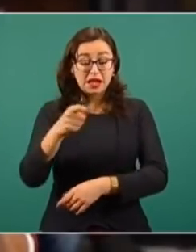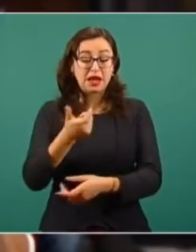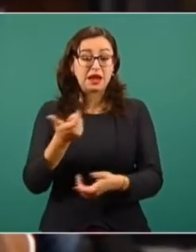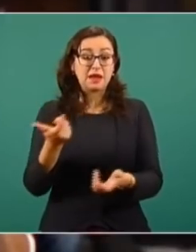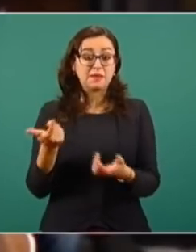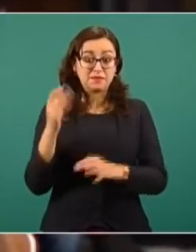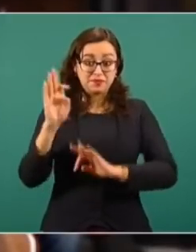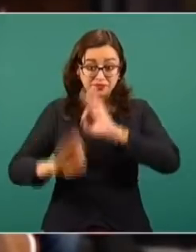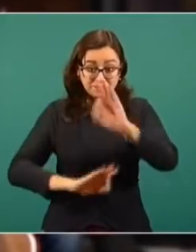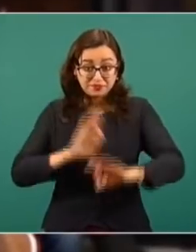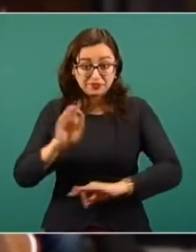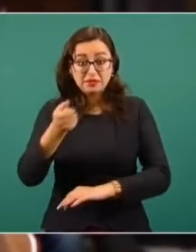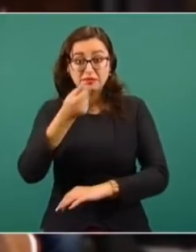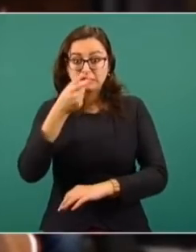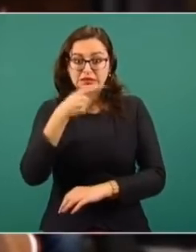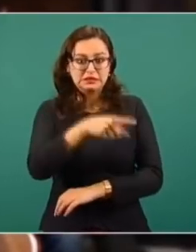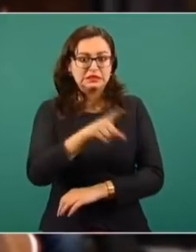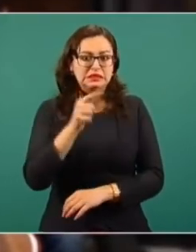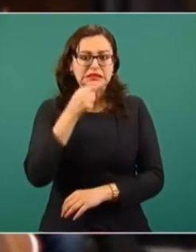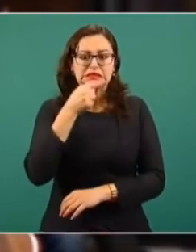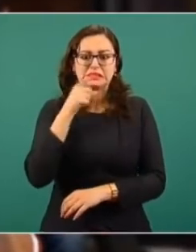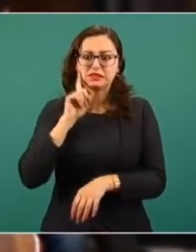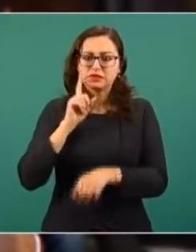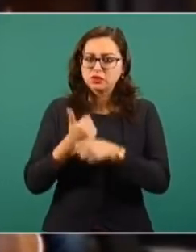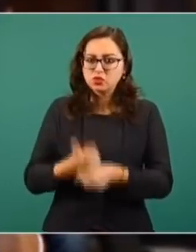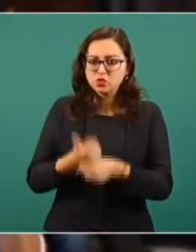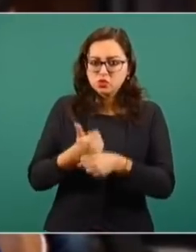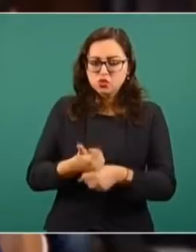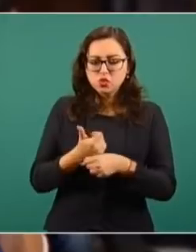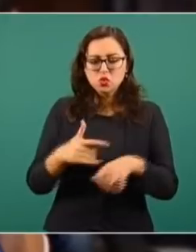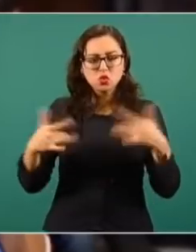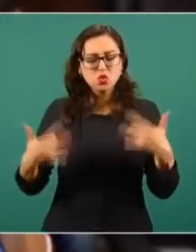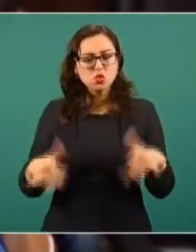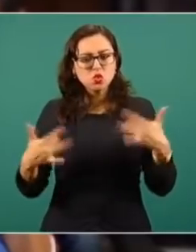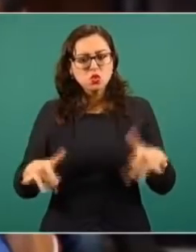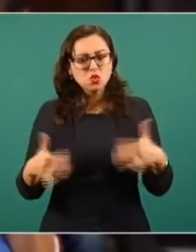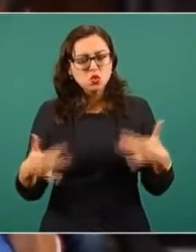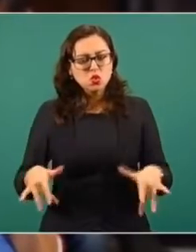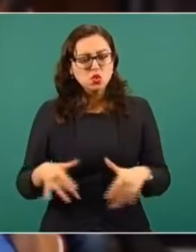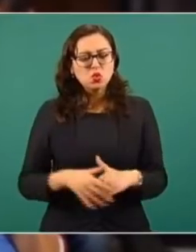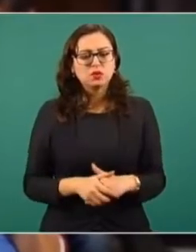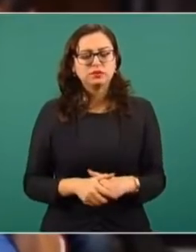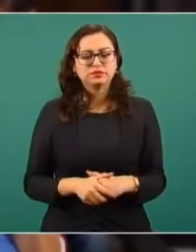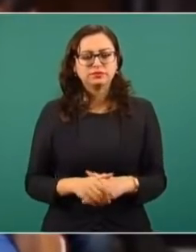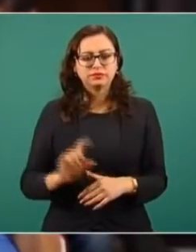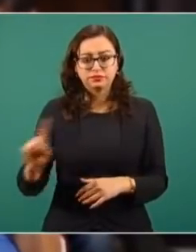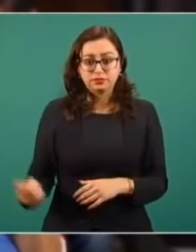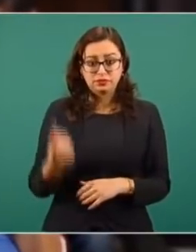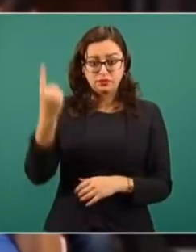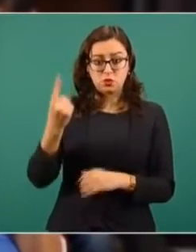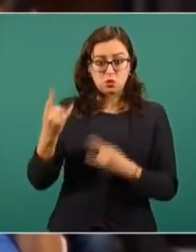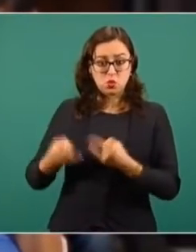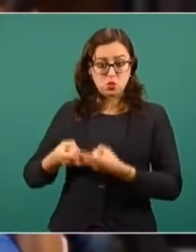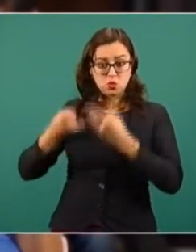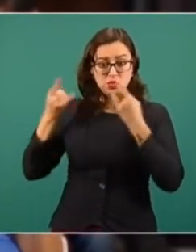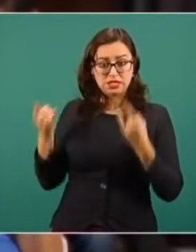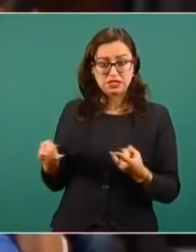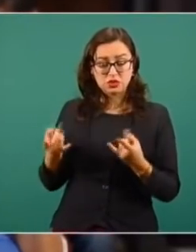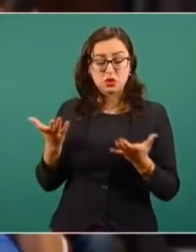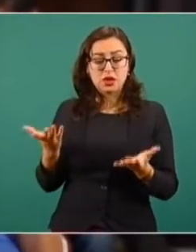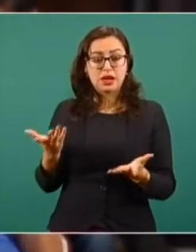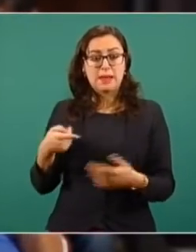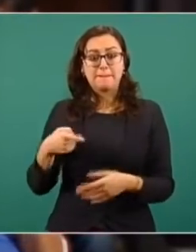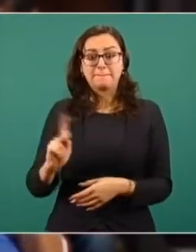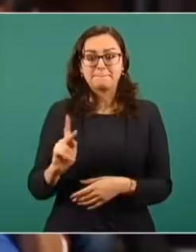insoportables por ese tipo de cosas. Quisiera yo preguntarle, y por supuesto, no solamente, este es un solo ejemplo, hacia dónde,